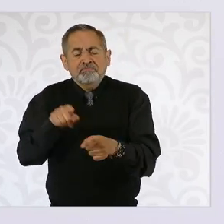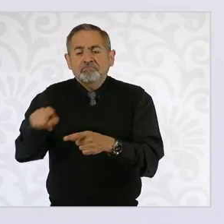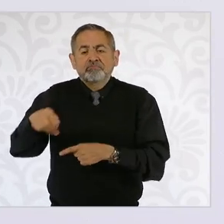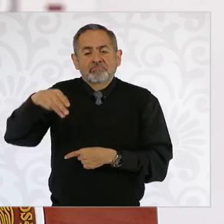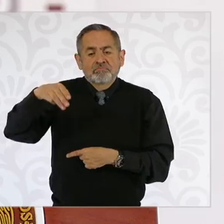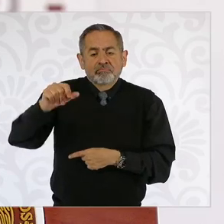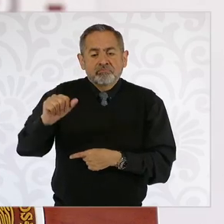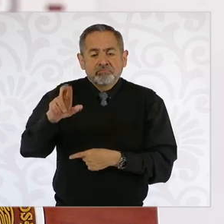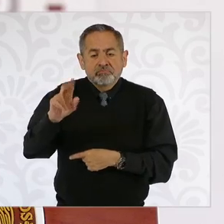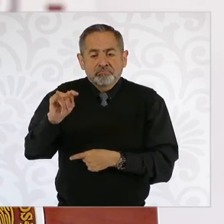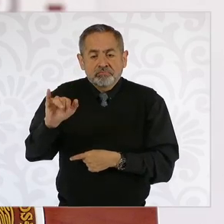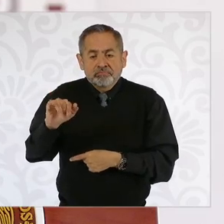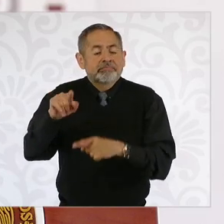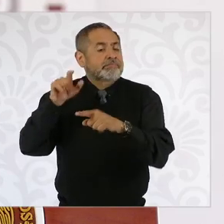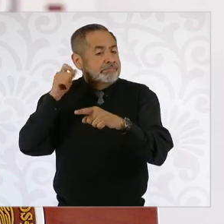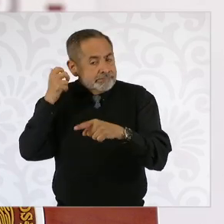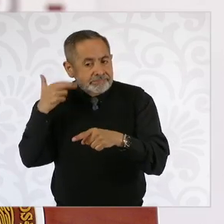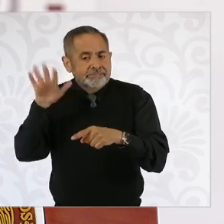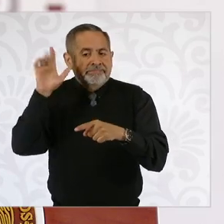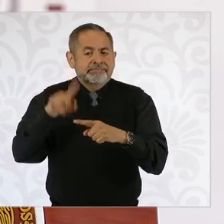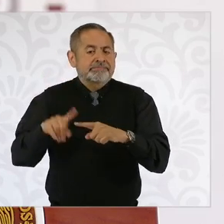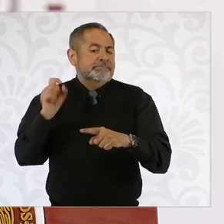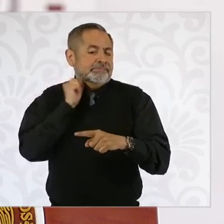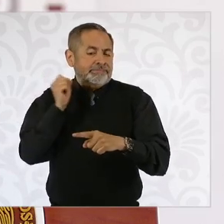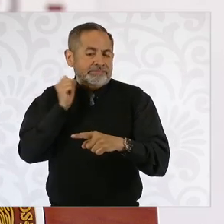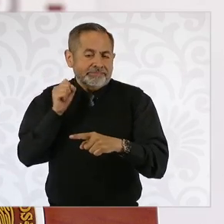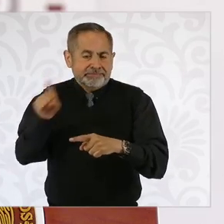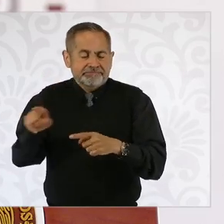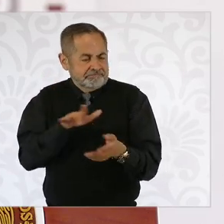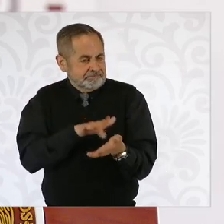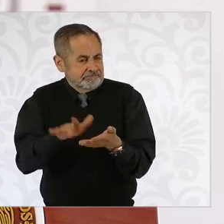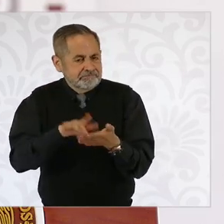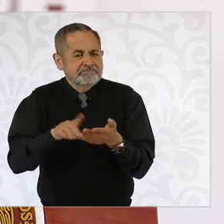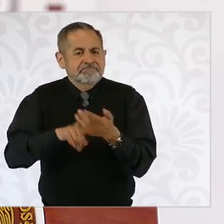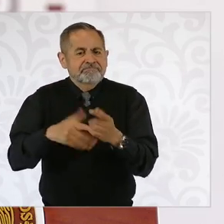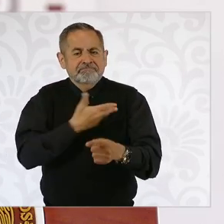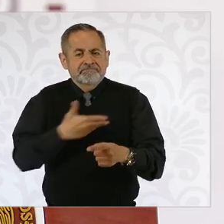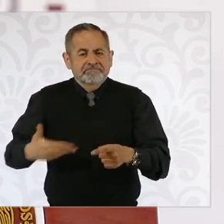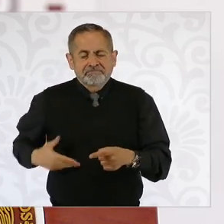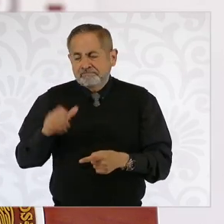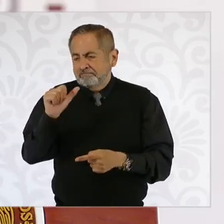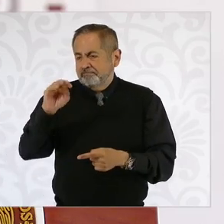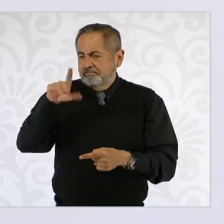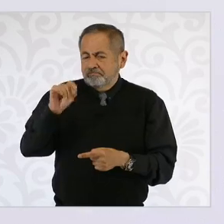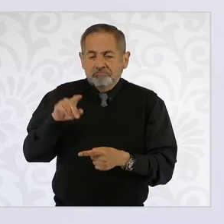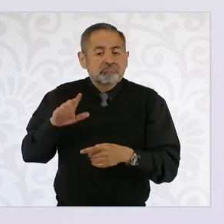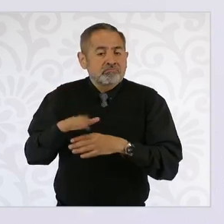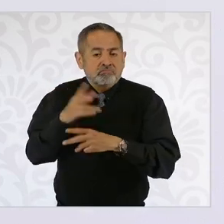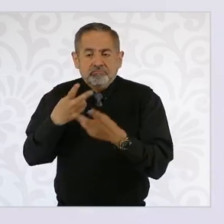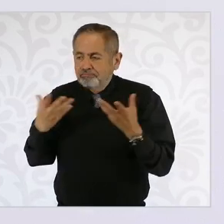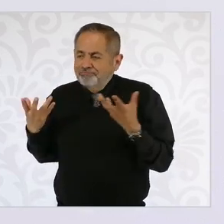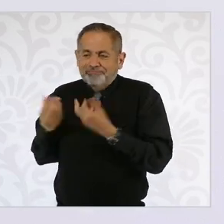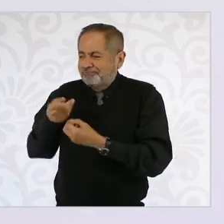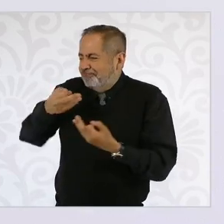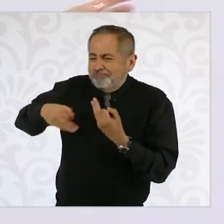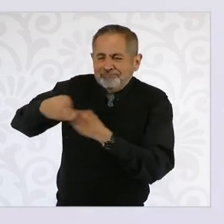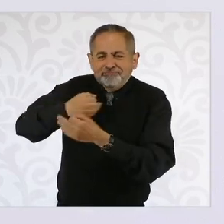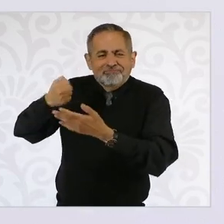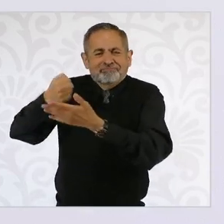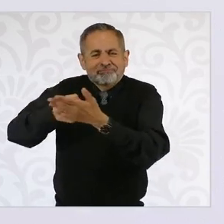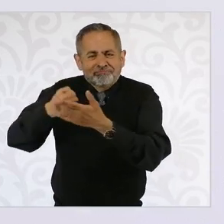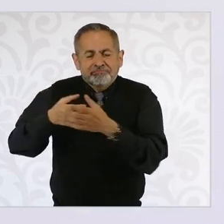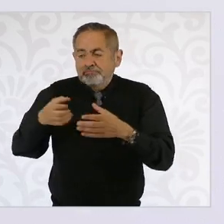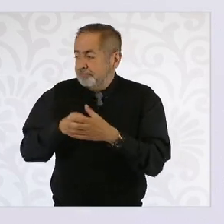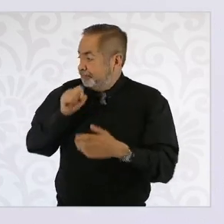cuando fue senador y que apoyó el presidente López Obrador, pues porque venimos del movimiento estudiantil